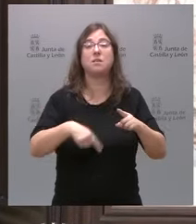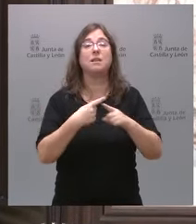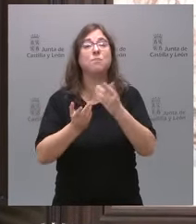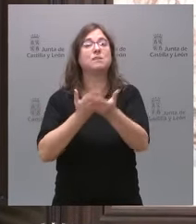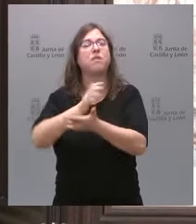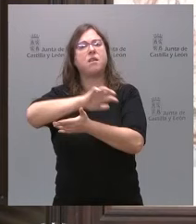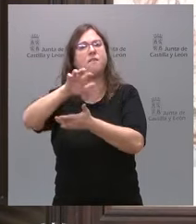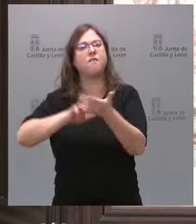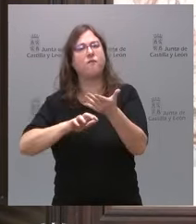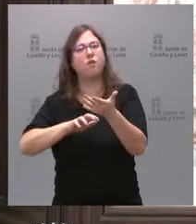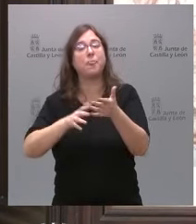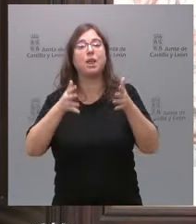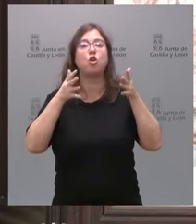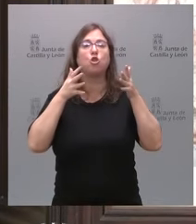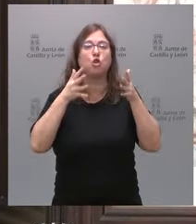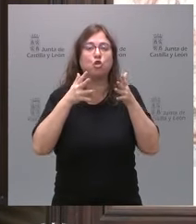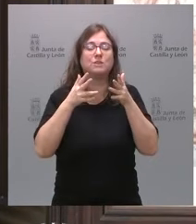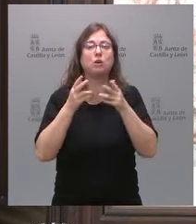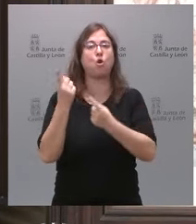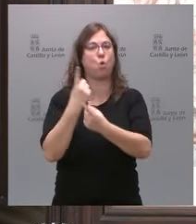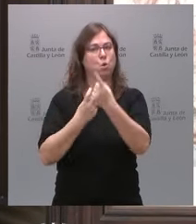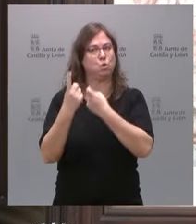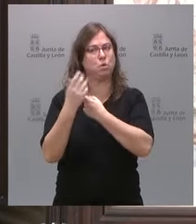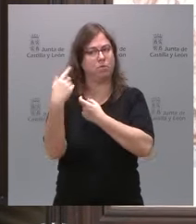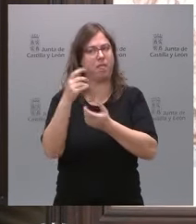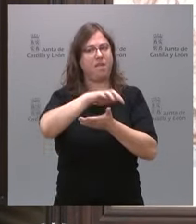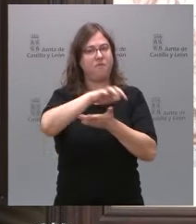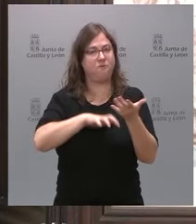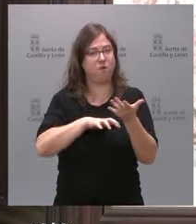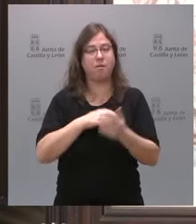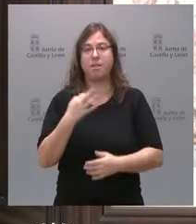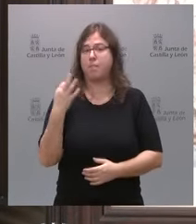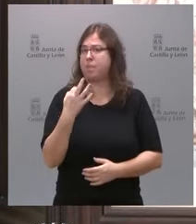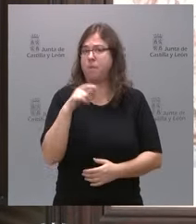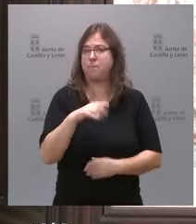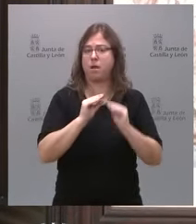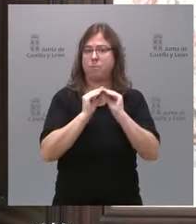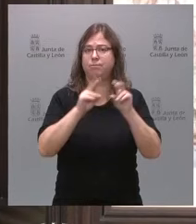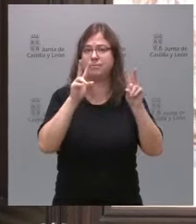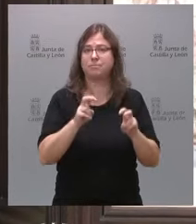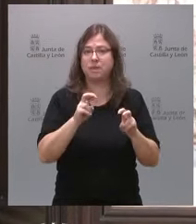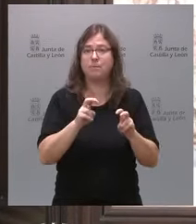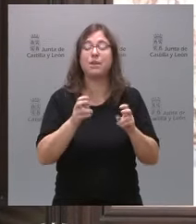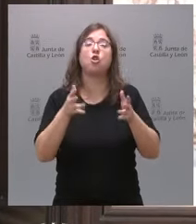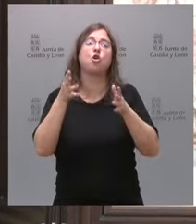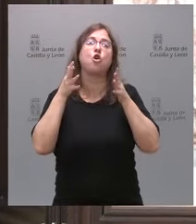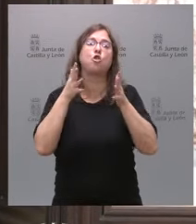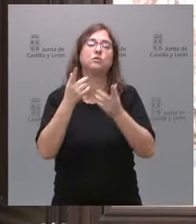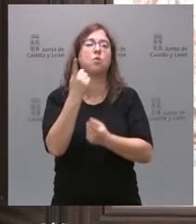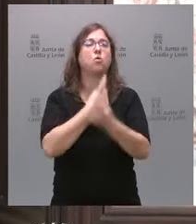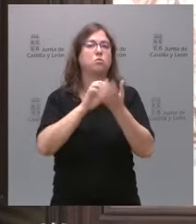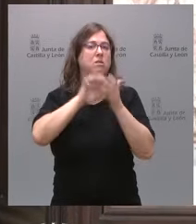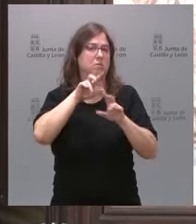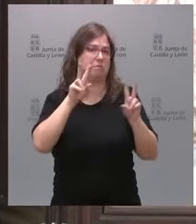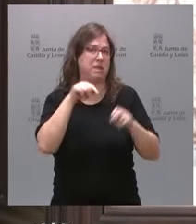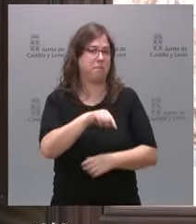informe del Consejo Consultivo, que es preceptivo en este asunto, del Consejo Consultivo de Castilla y León en este